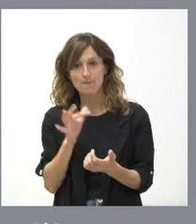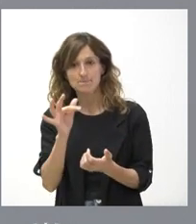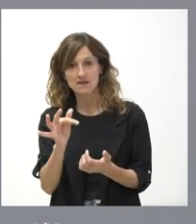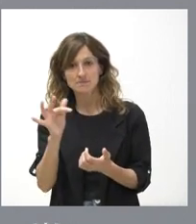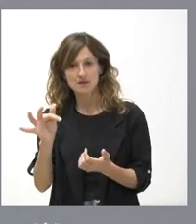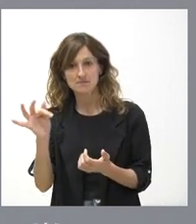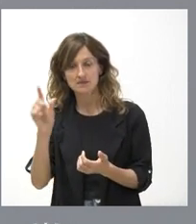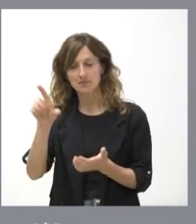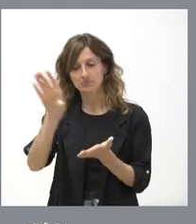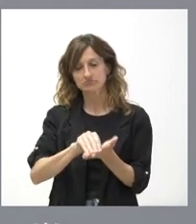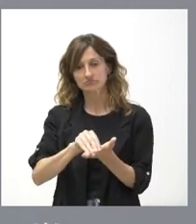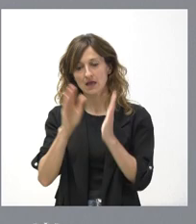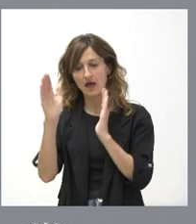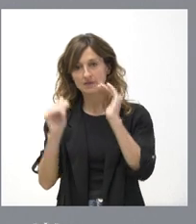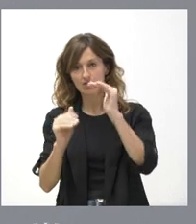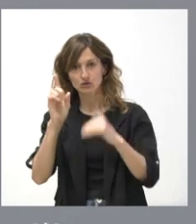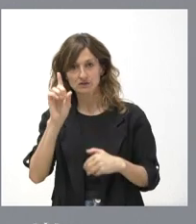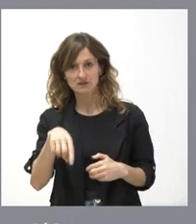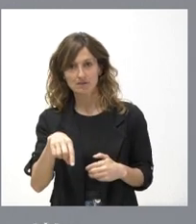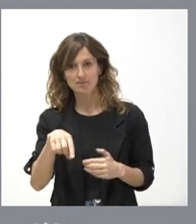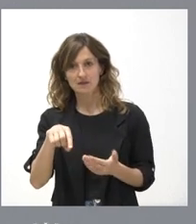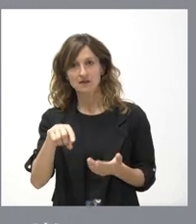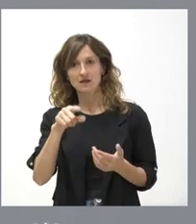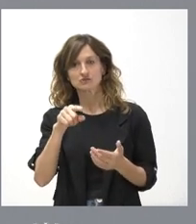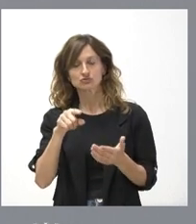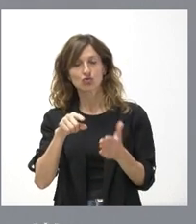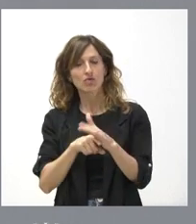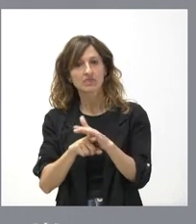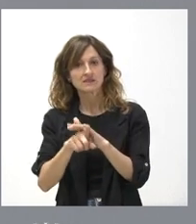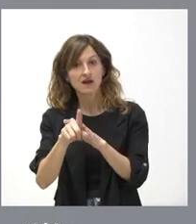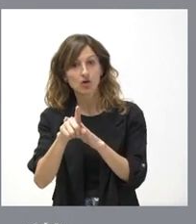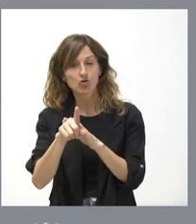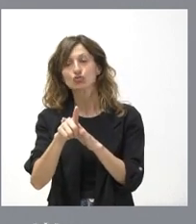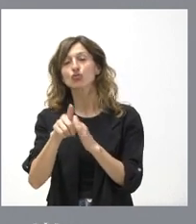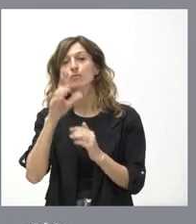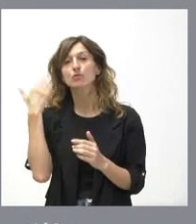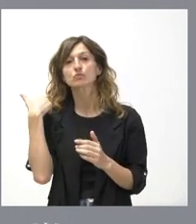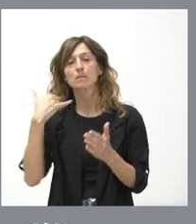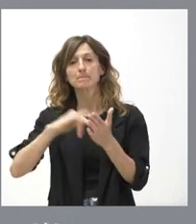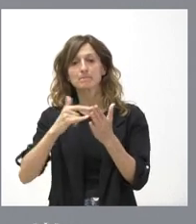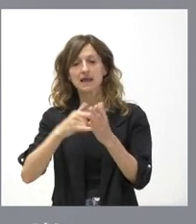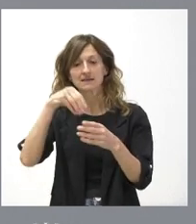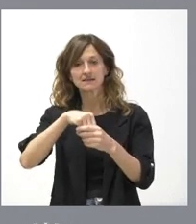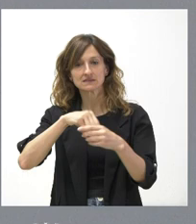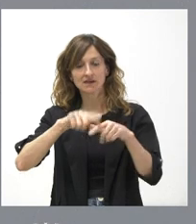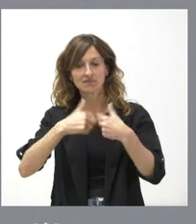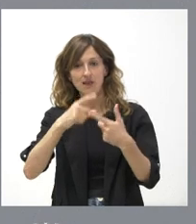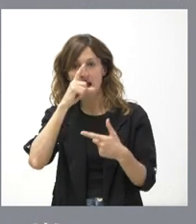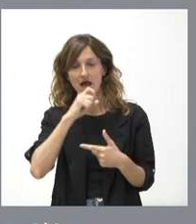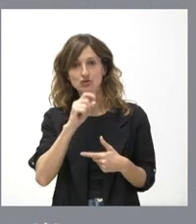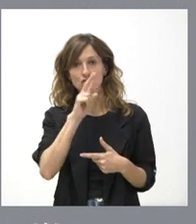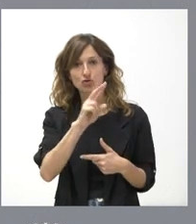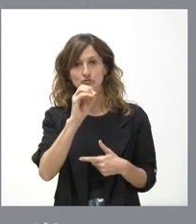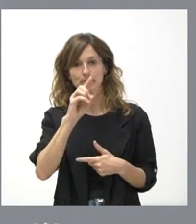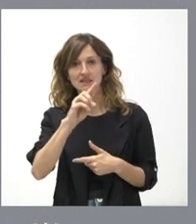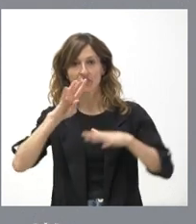también tienen que ser objeto de atención y que forman parte del desarrollo que en su momento dio lugar a aquel plan de violencia intrafamiliar en el año 2019,